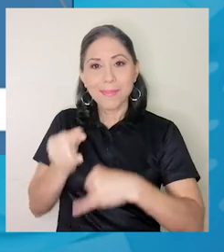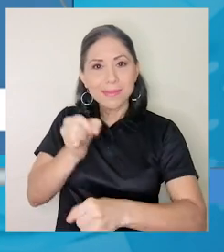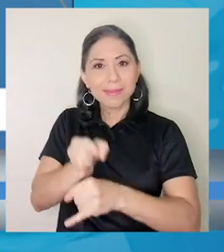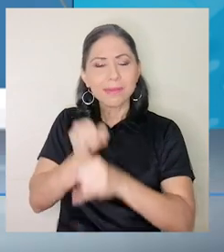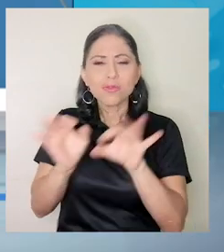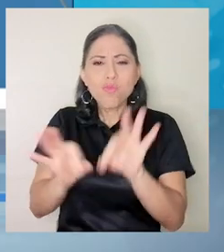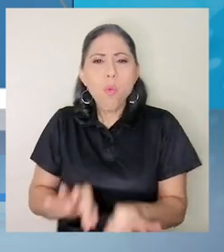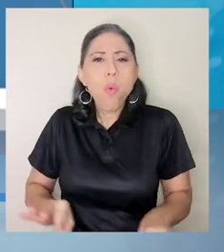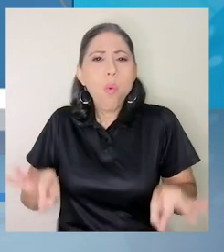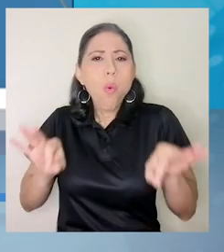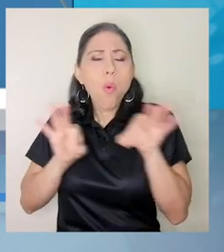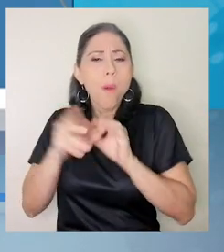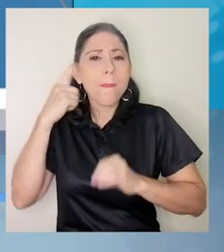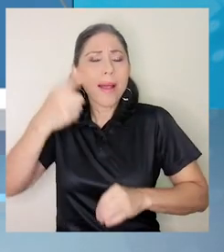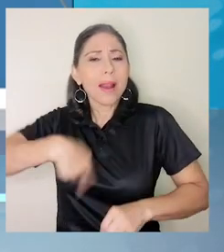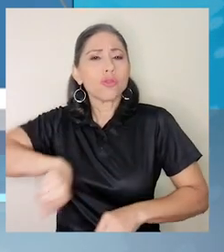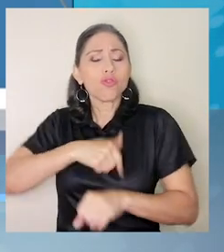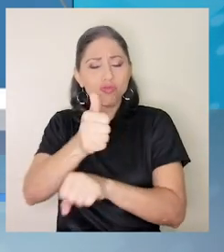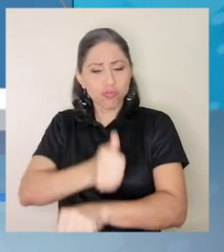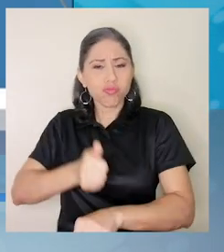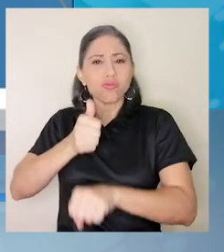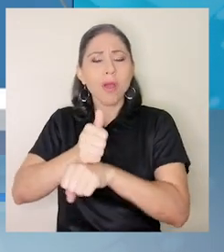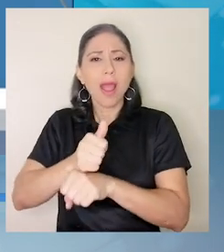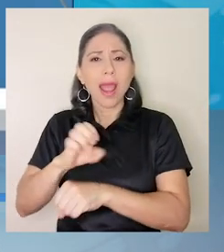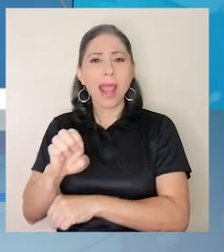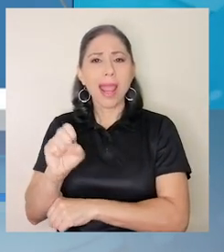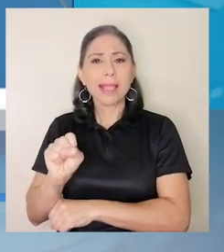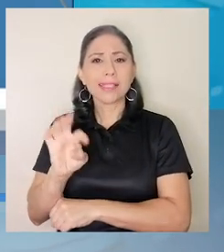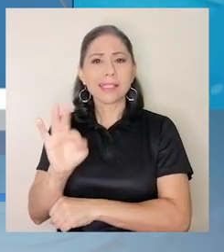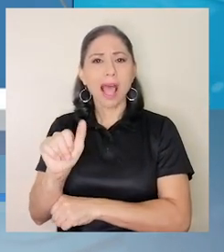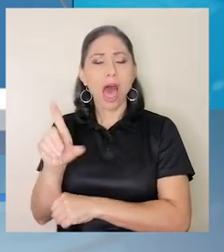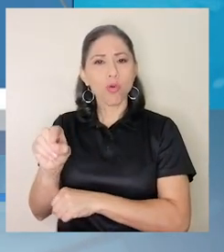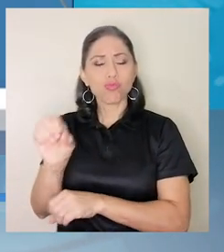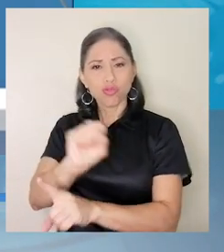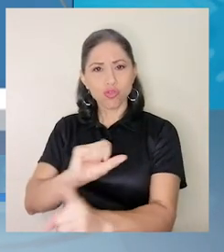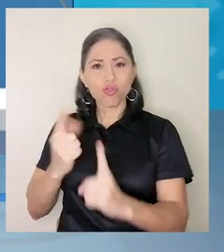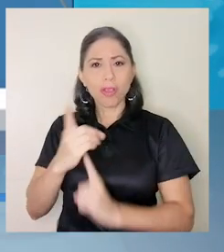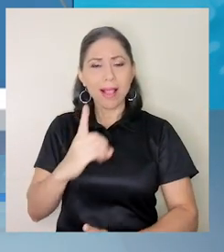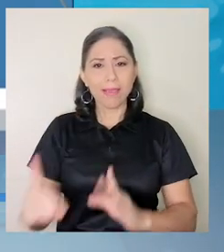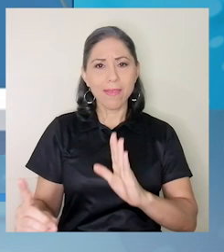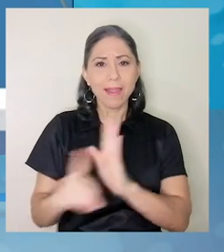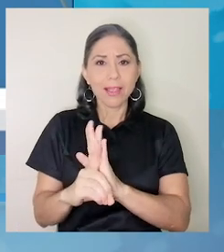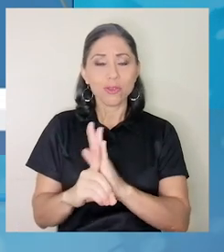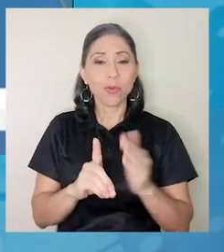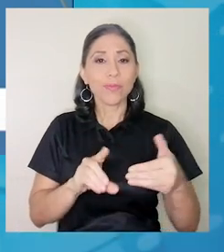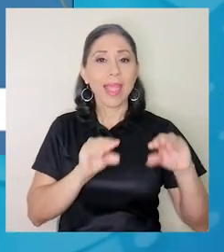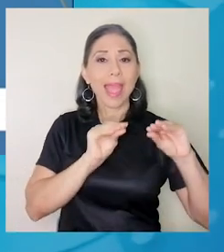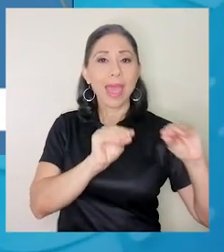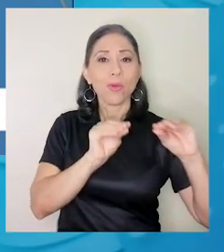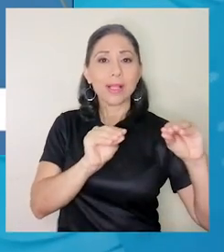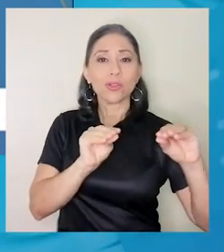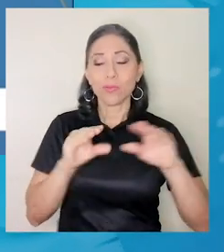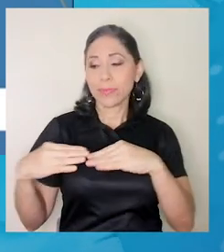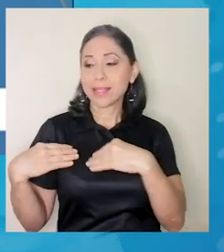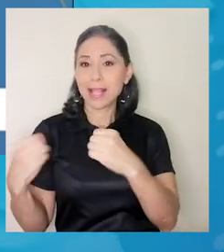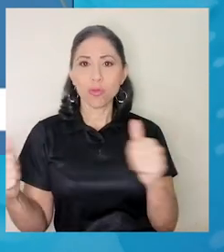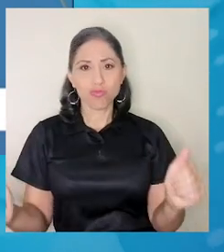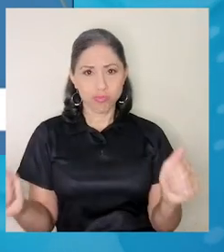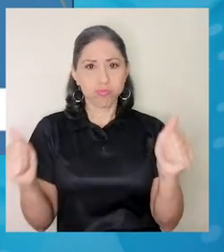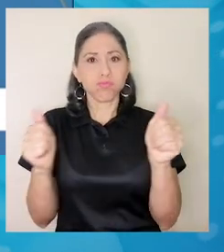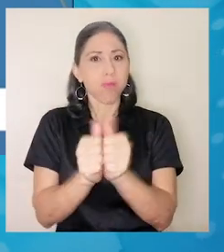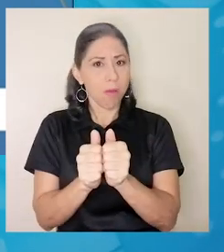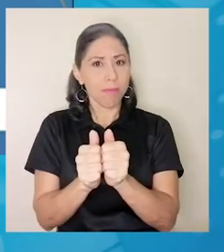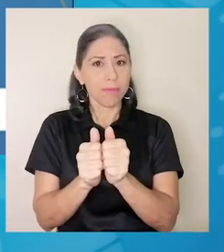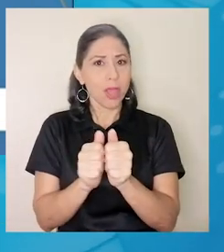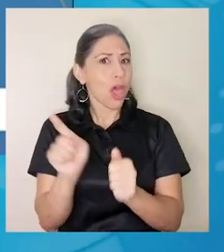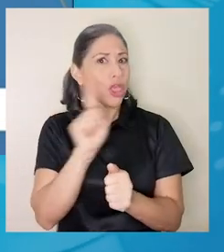en la configuración de nuestro estado social de derecho para el que la educación y la salud de la mano sin convertirlas en actividades